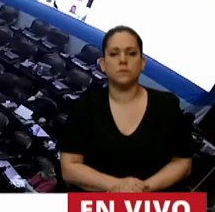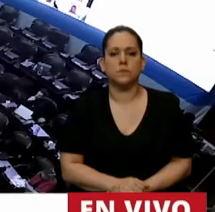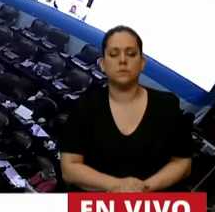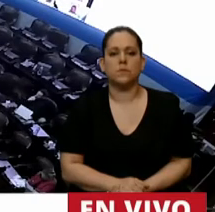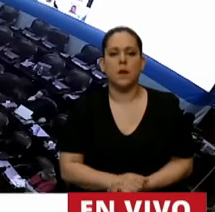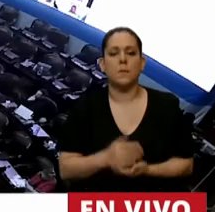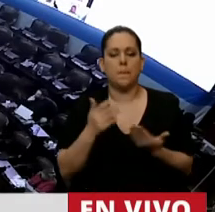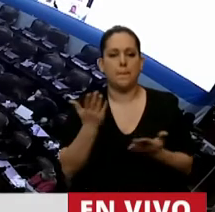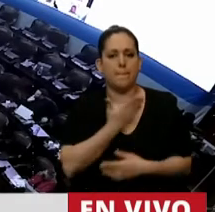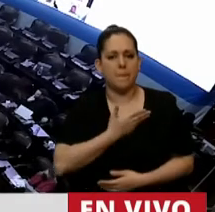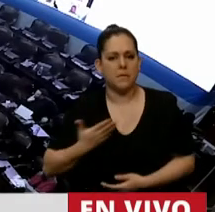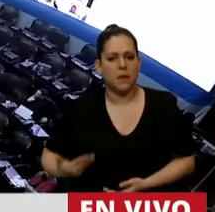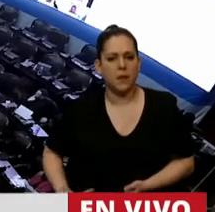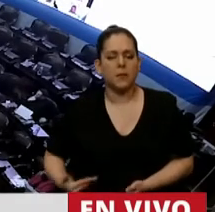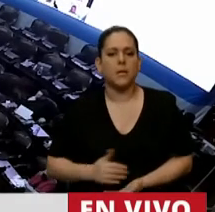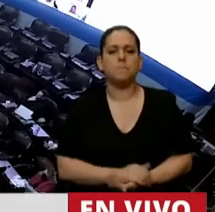Señor Presidente,